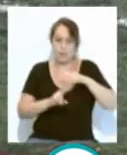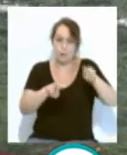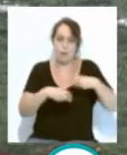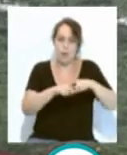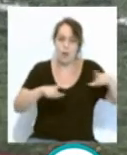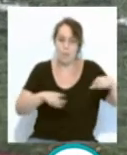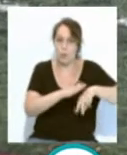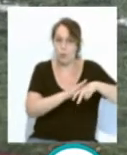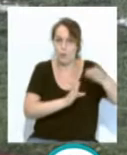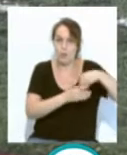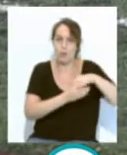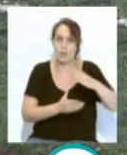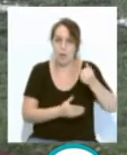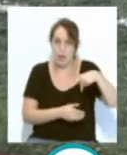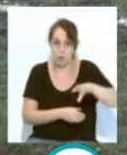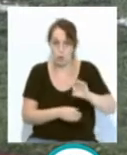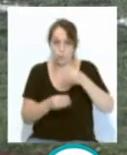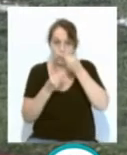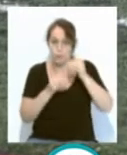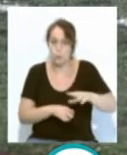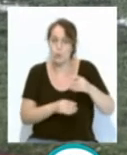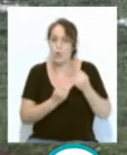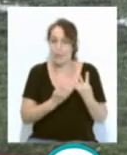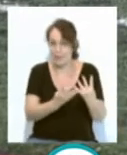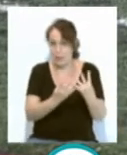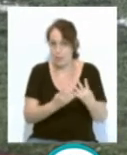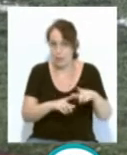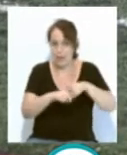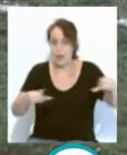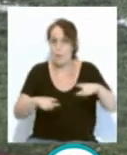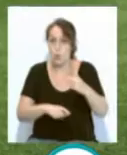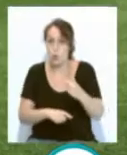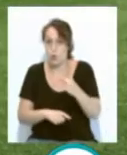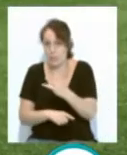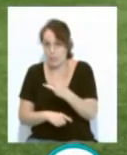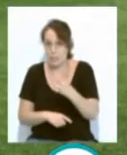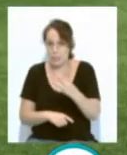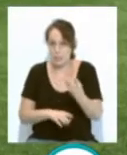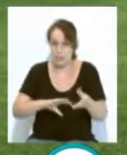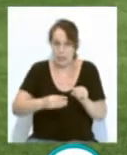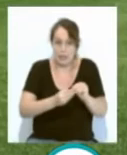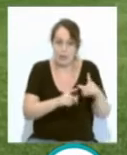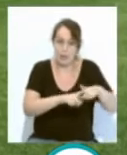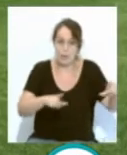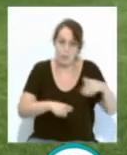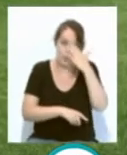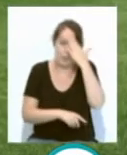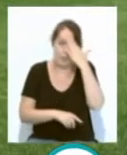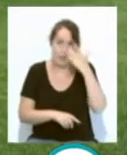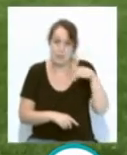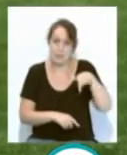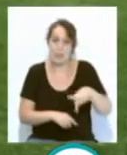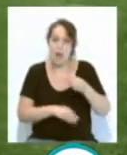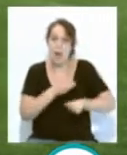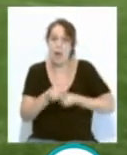fútbol en el Complejo El Cano. Tras la sustitución del césped en el Campo 2 y 3, se transformará el espacio del campo principal. Se